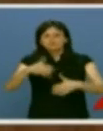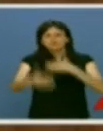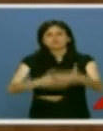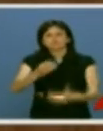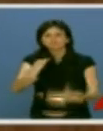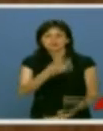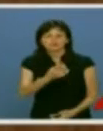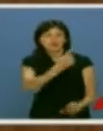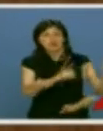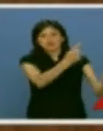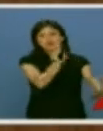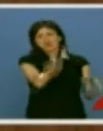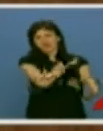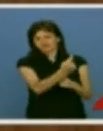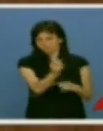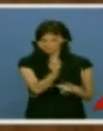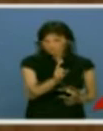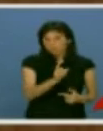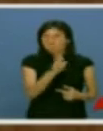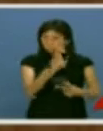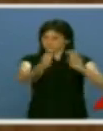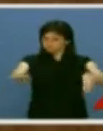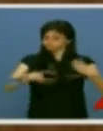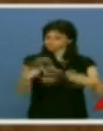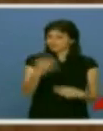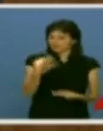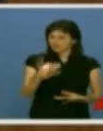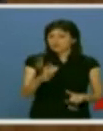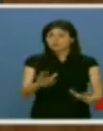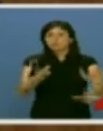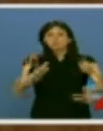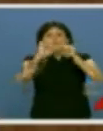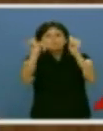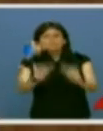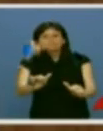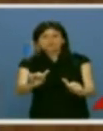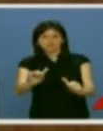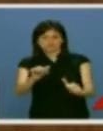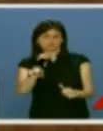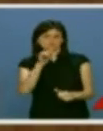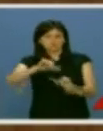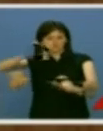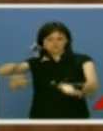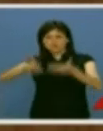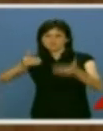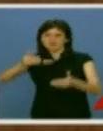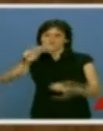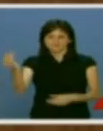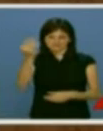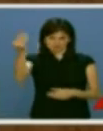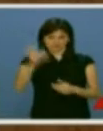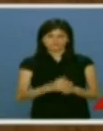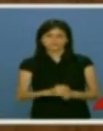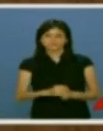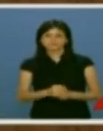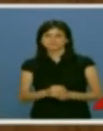pesar de lo que dicen algunos y de que requiera, cómo no, reformas. Pero ningún modelo ha funcionado mejor a lo largo de la historia. De